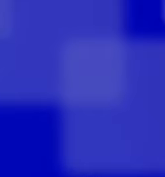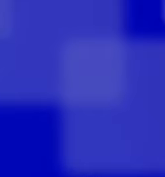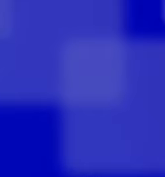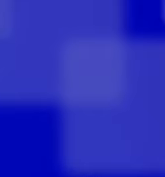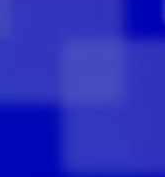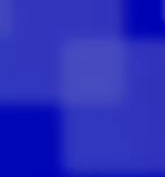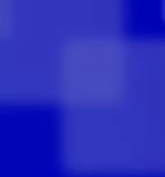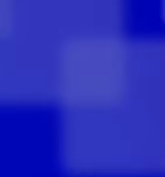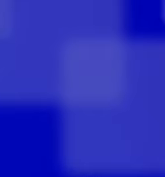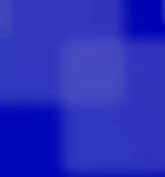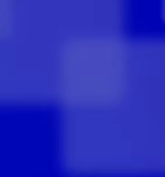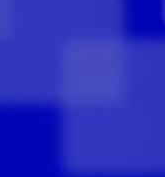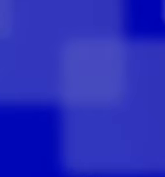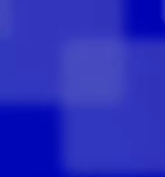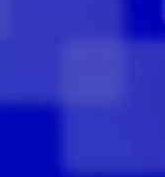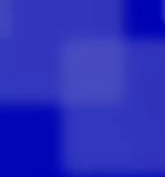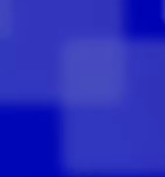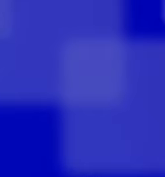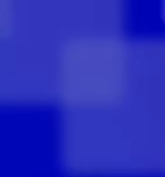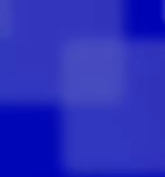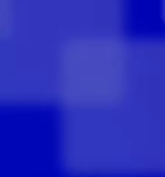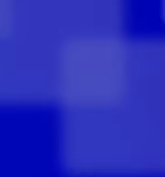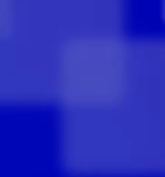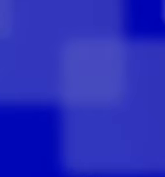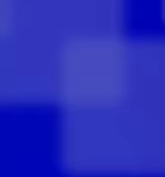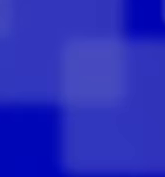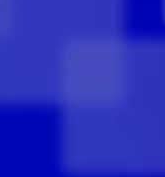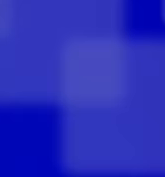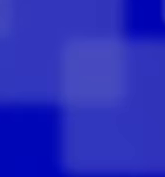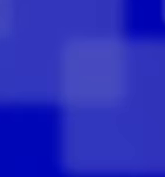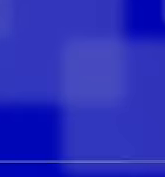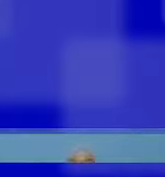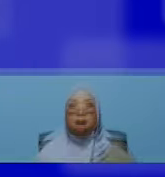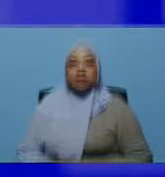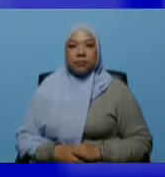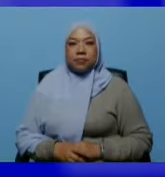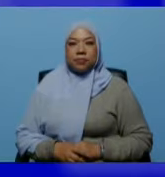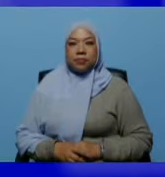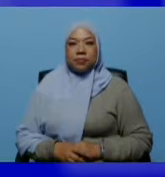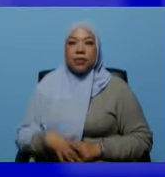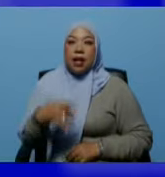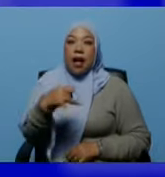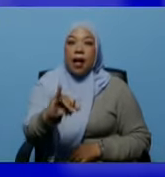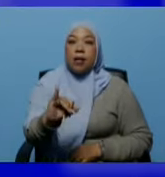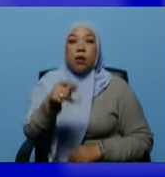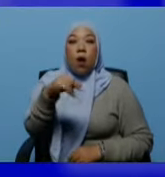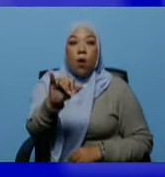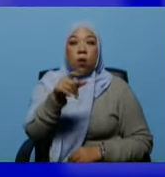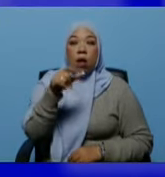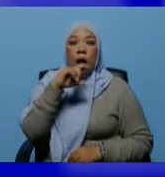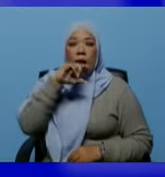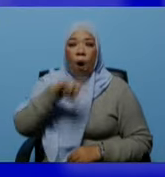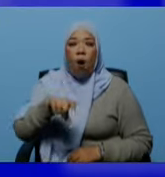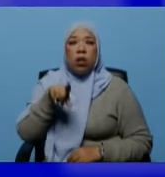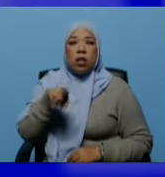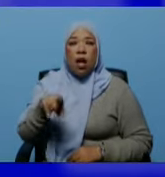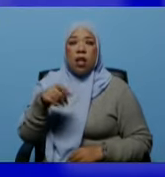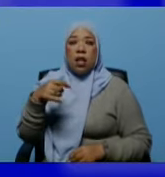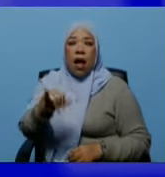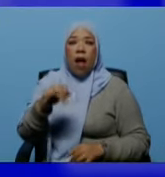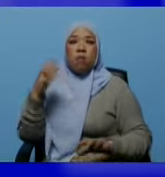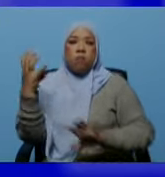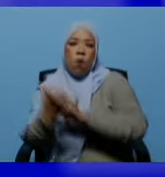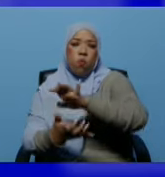olvidar mientras ellos destruyen nosotros construimos mientras ellos odian y quieren violencia